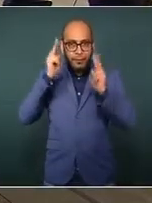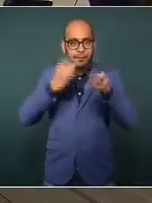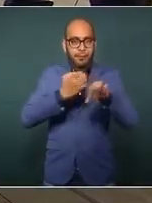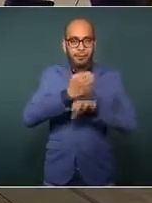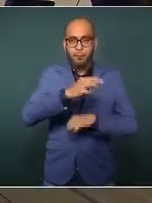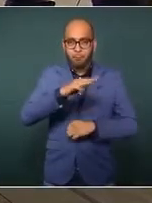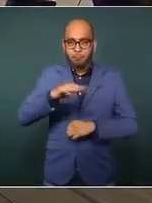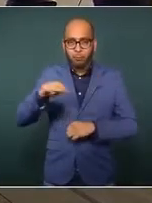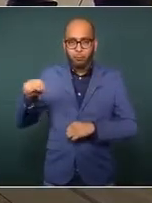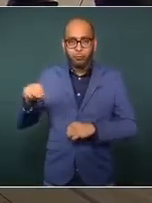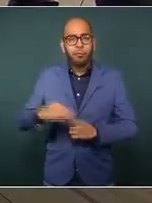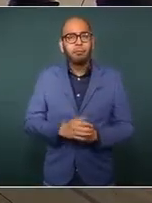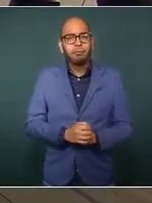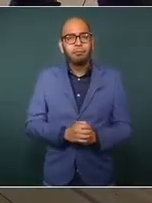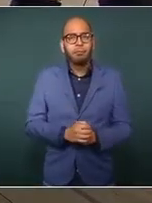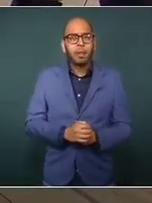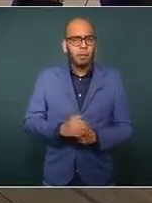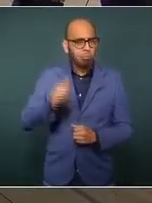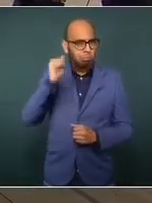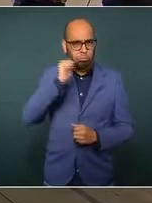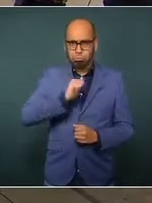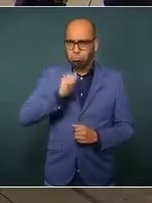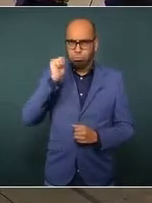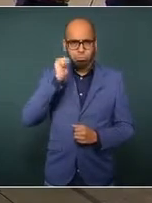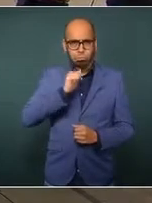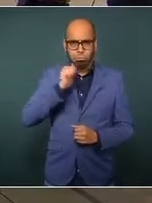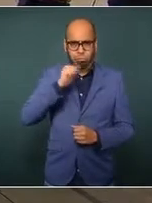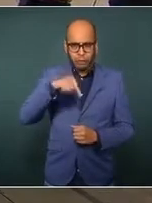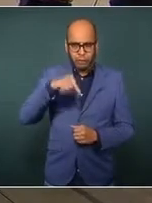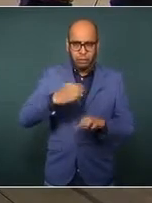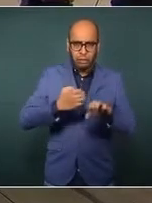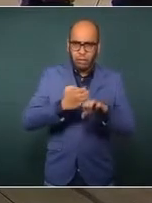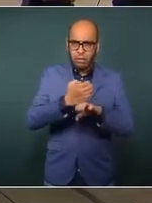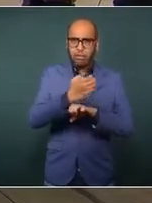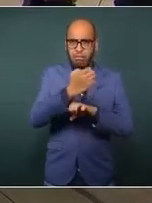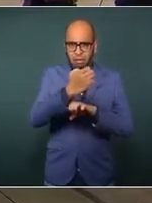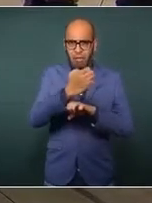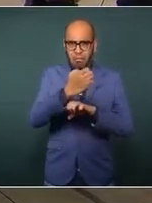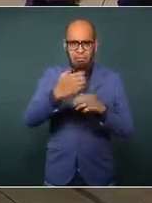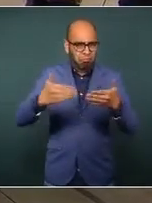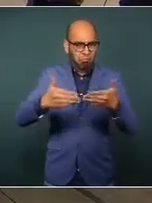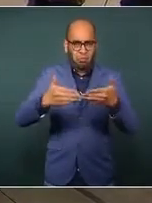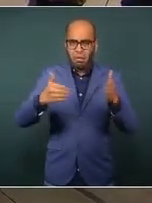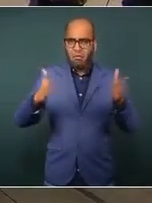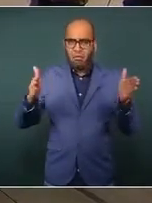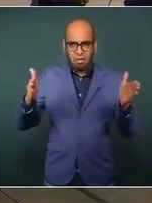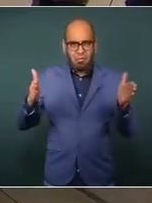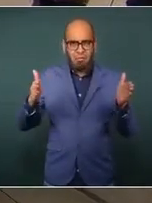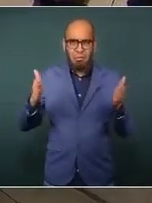Siempre este estado lo recibe con los brazos abiertos. Señor presidente, bienvenido.